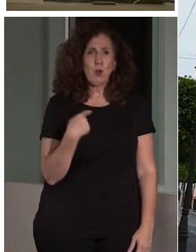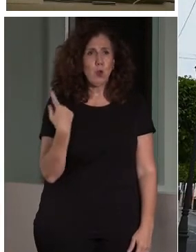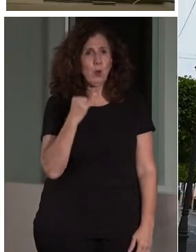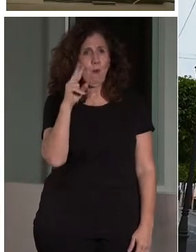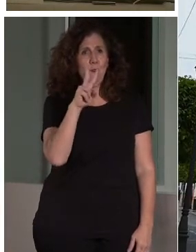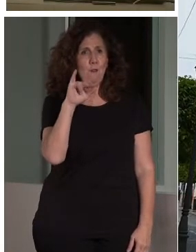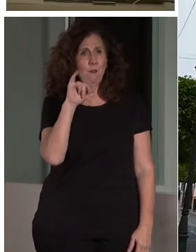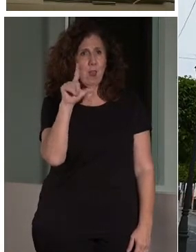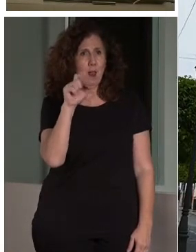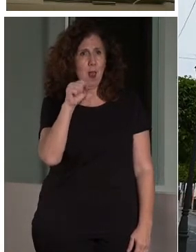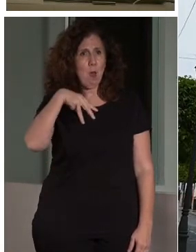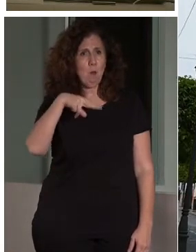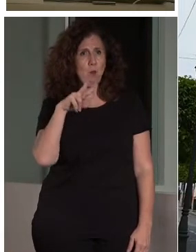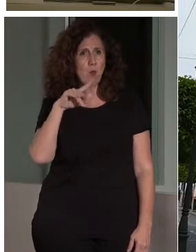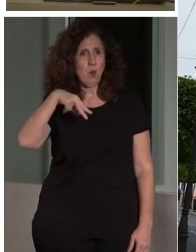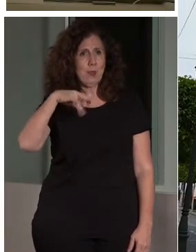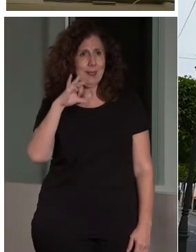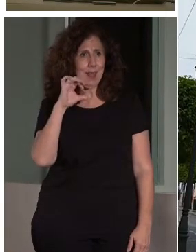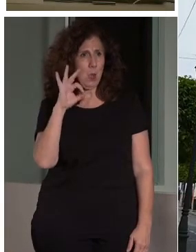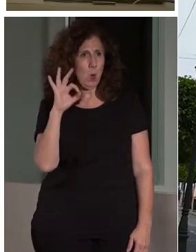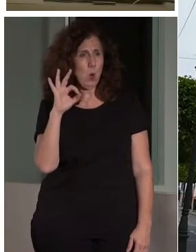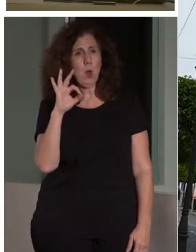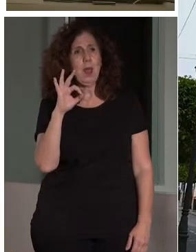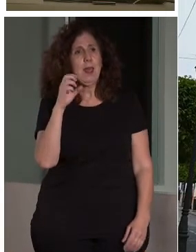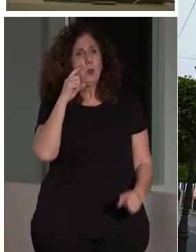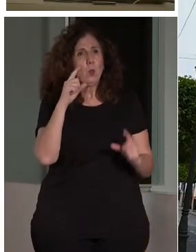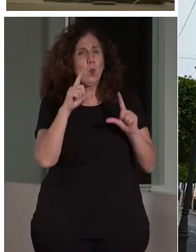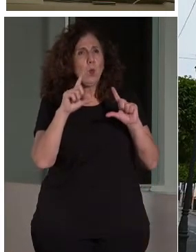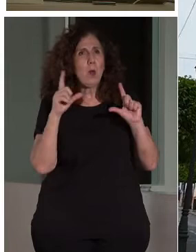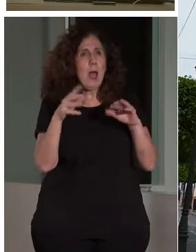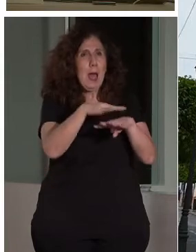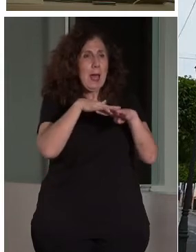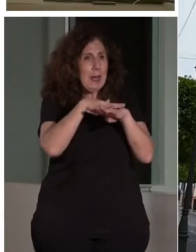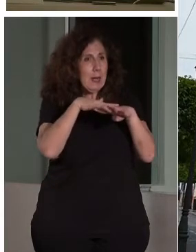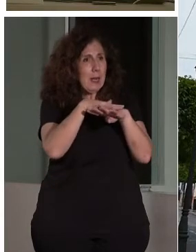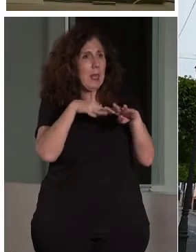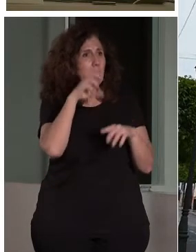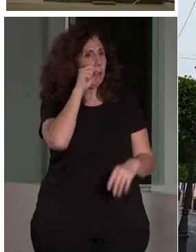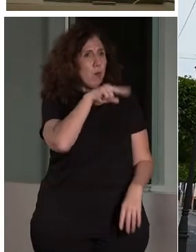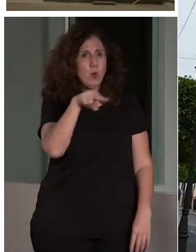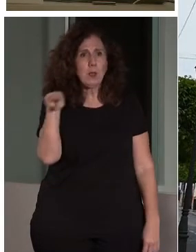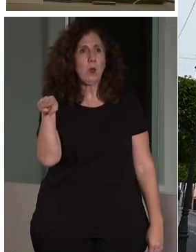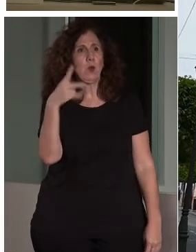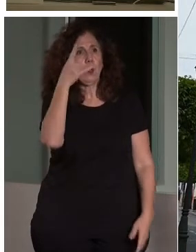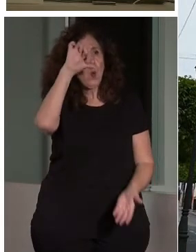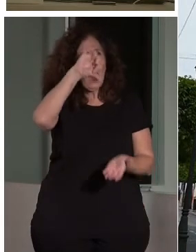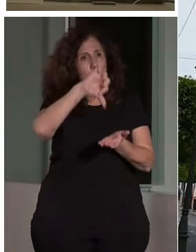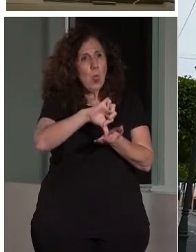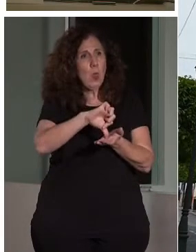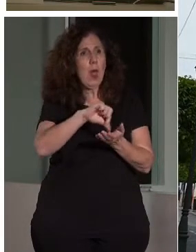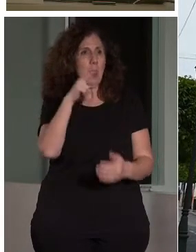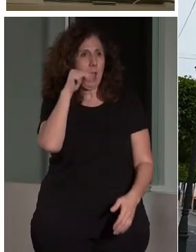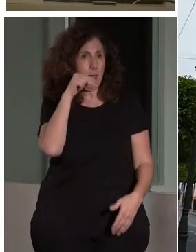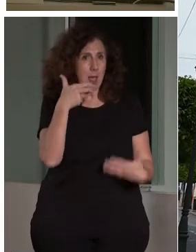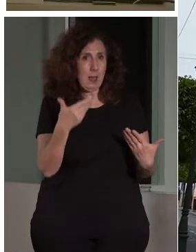es la red de museos y monumentos de Villajoyosa, es una ciudad de Alicante y